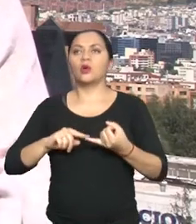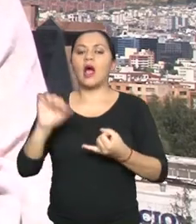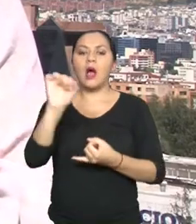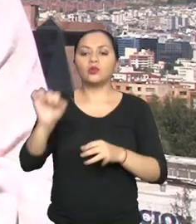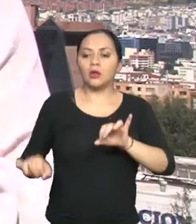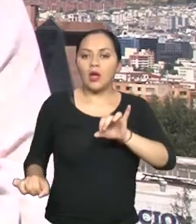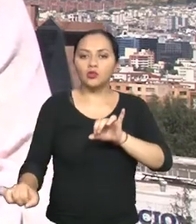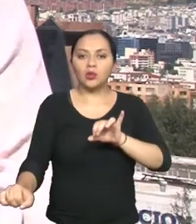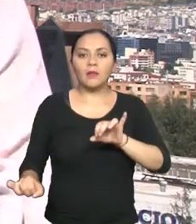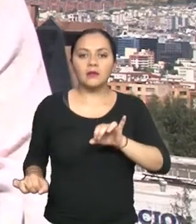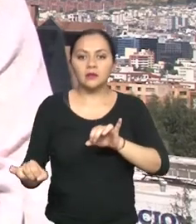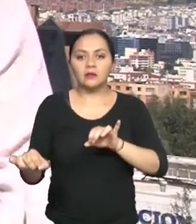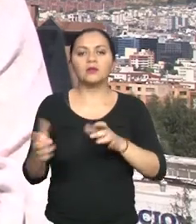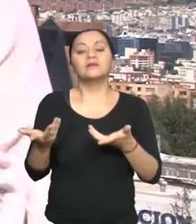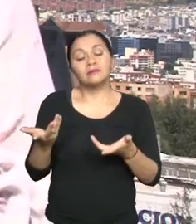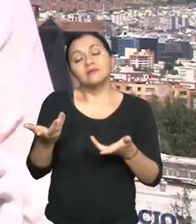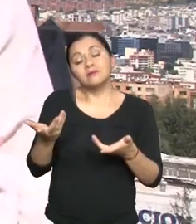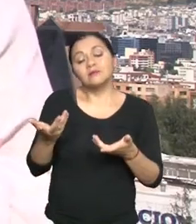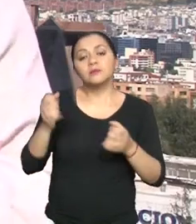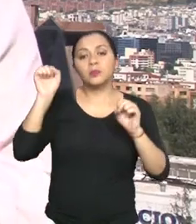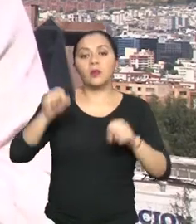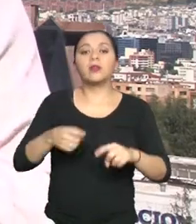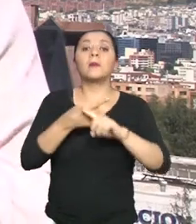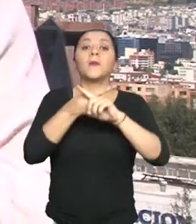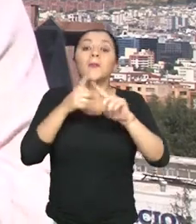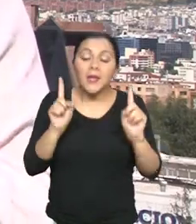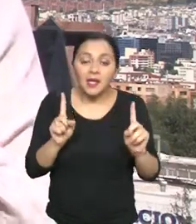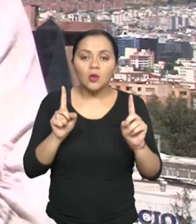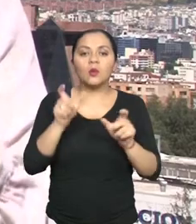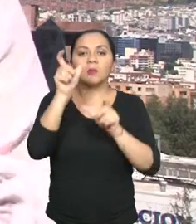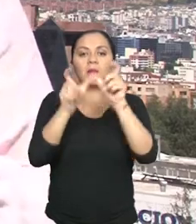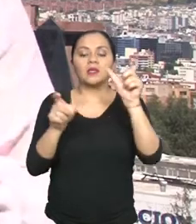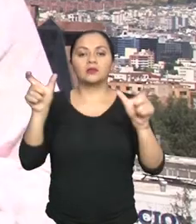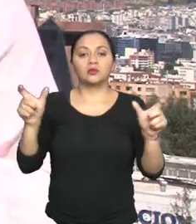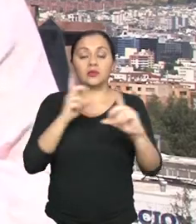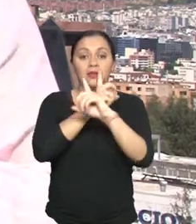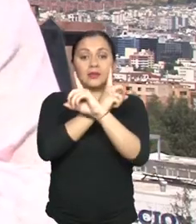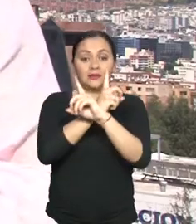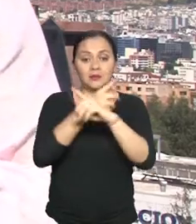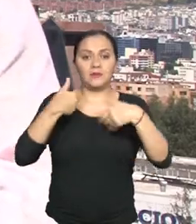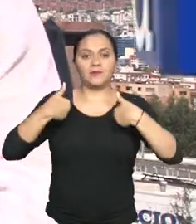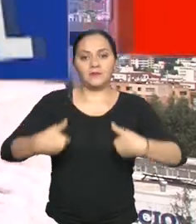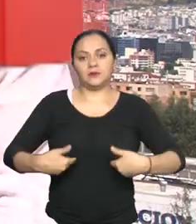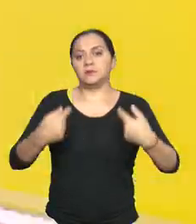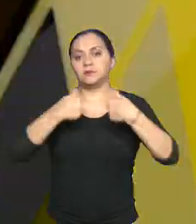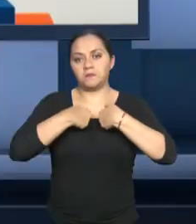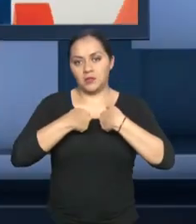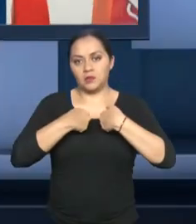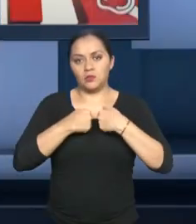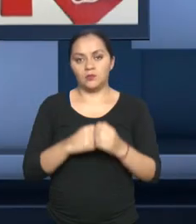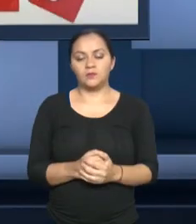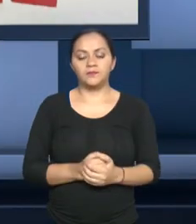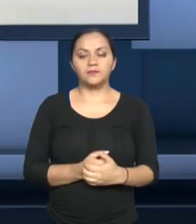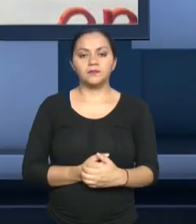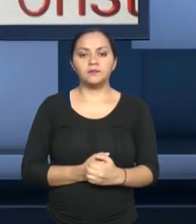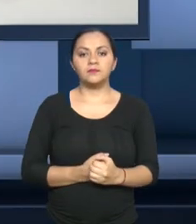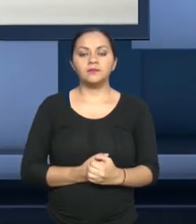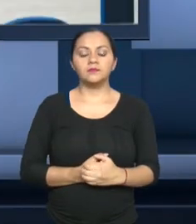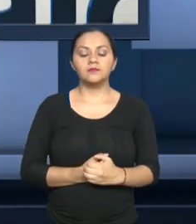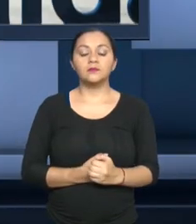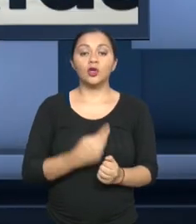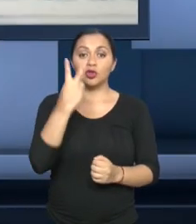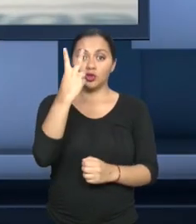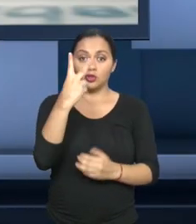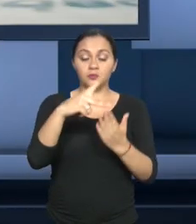te va a permitir ese acceso en el caso de las personas con discapacidad física como es el mío durante los dos primeros